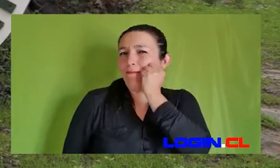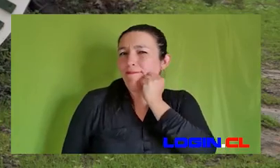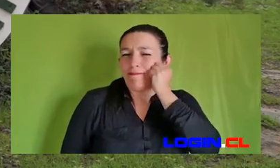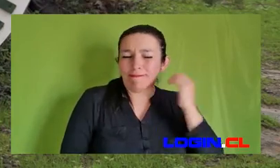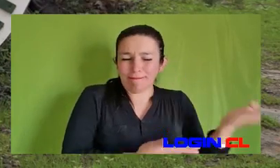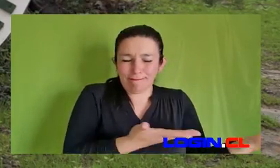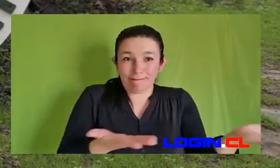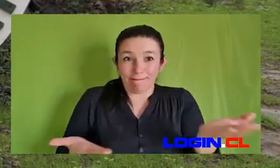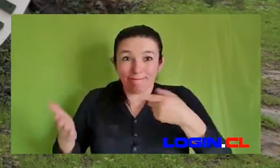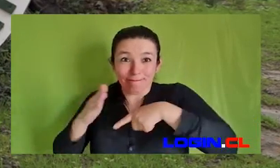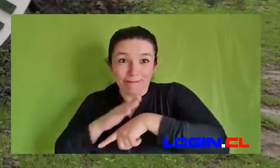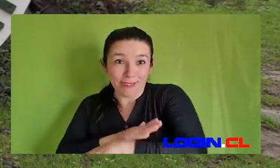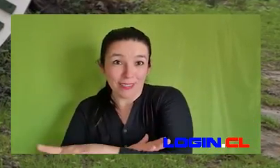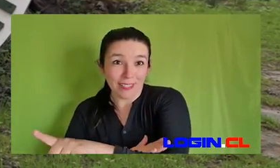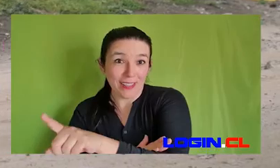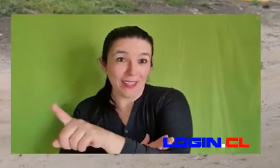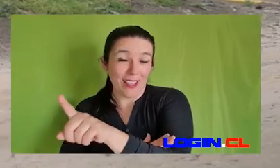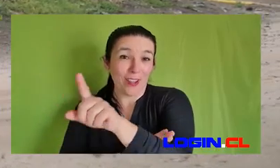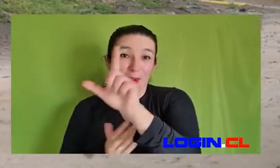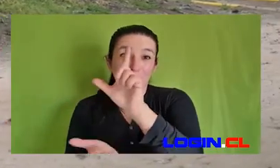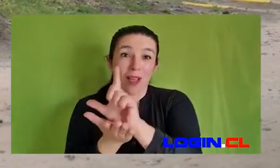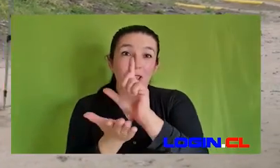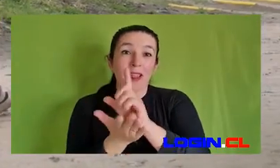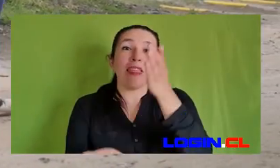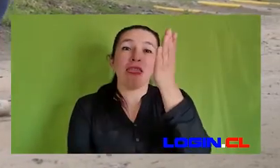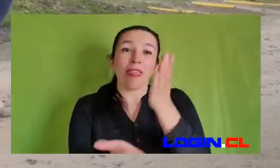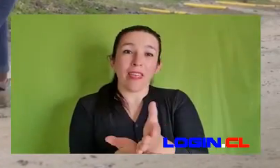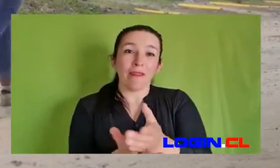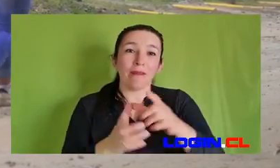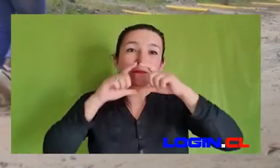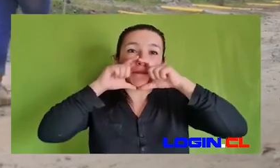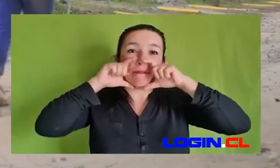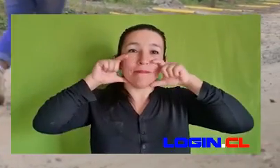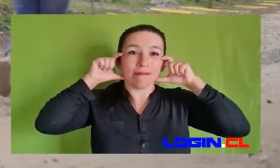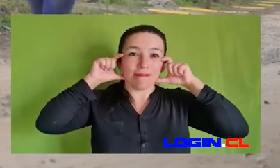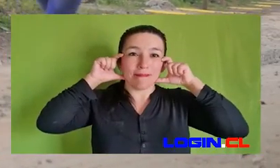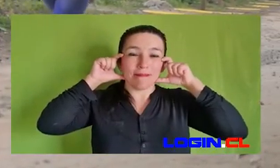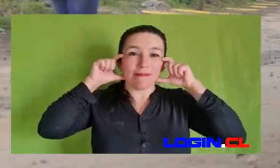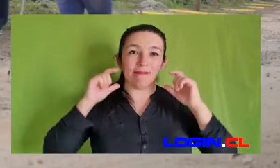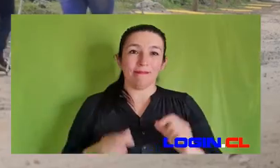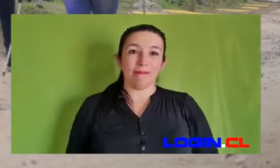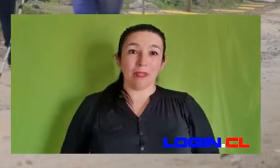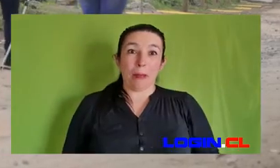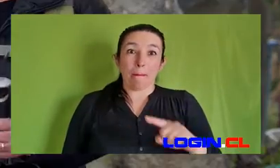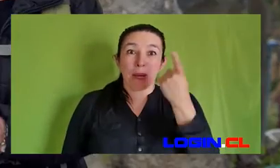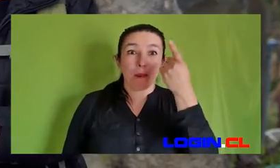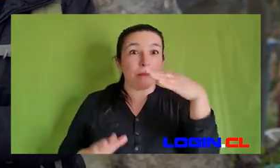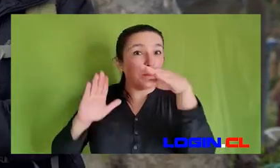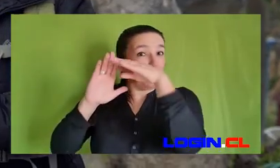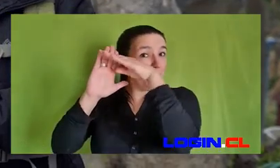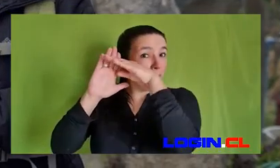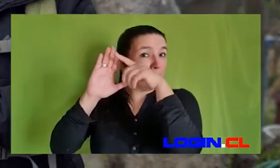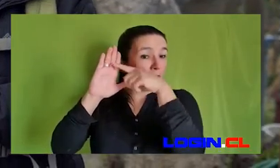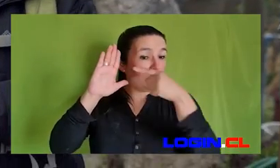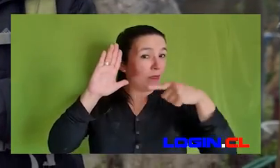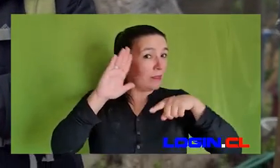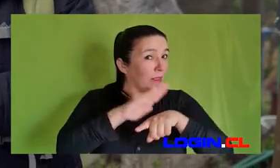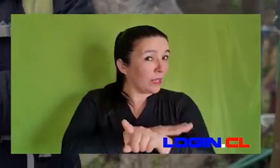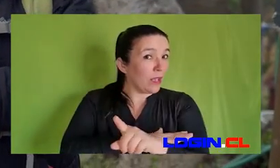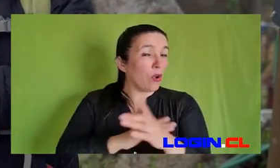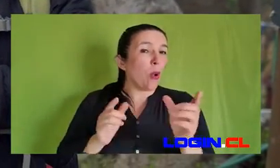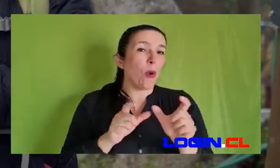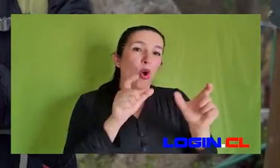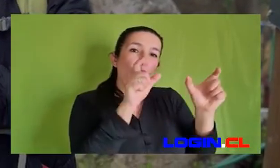visitantes, para ingresar a esta reserva de la biosfera deberá hacer uso obligatorio de su mascarilla. El primer procedimiento a su